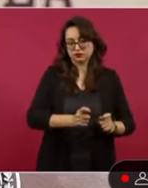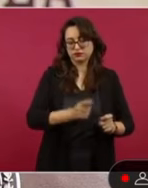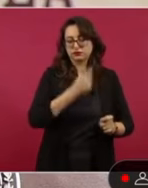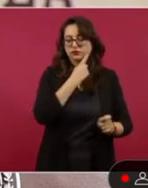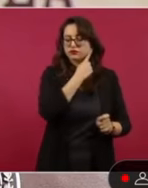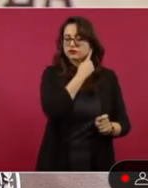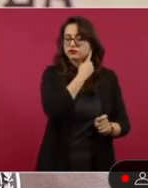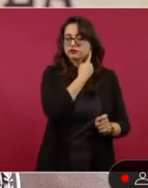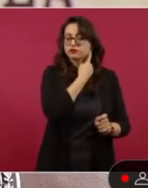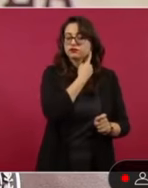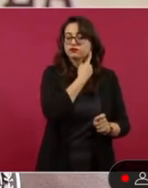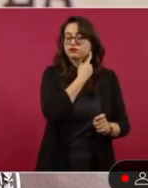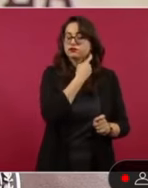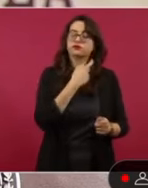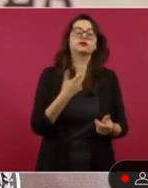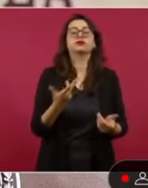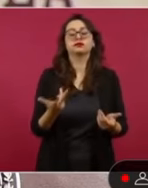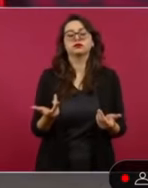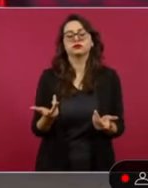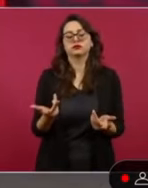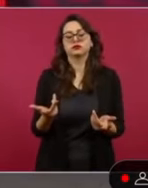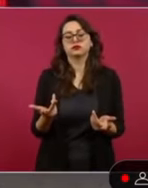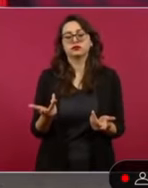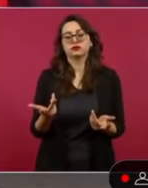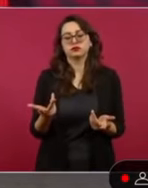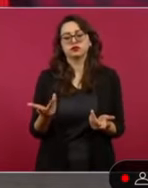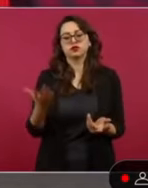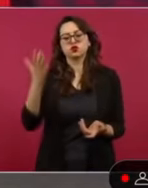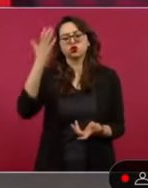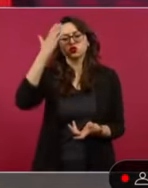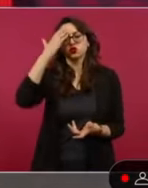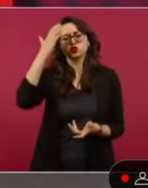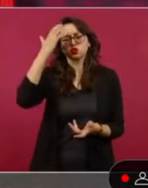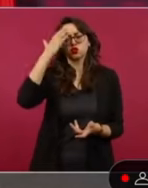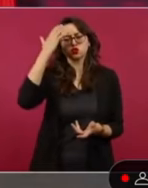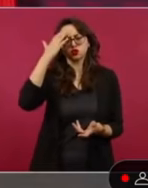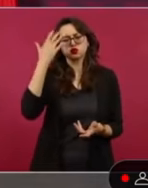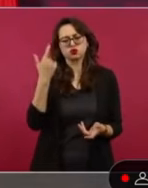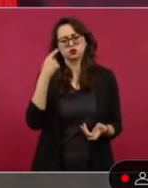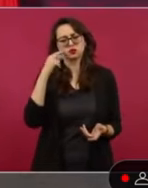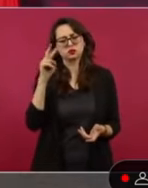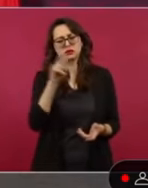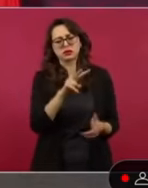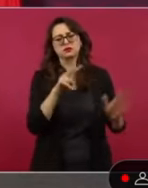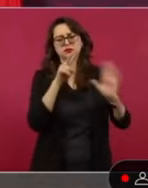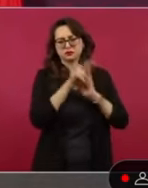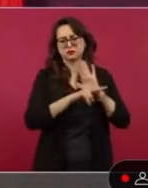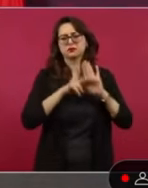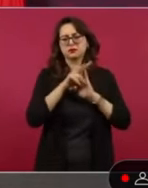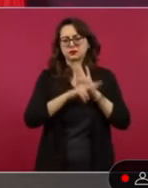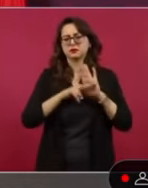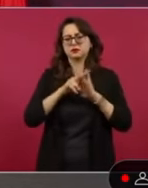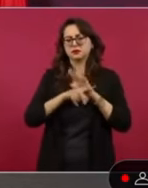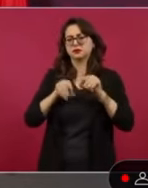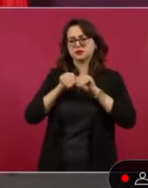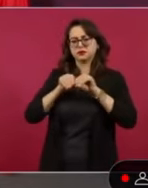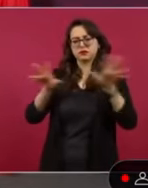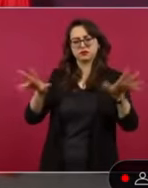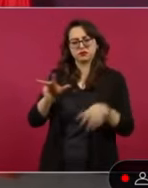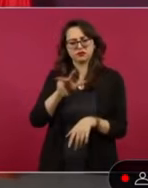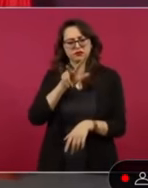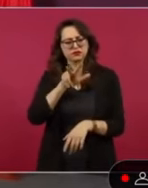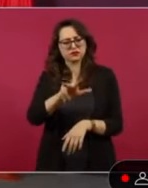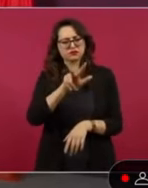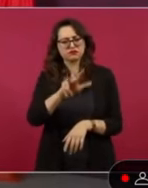Y le diría, conozco la imagen que fue difundida, es un video de aproximadamente 18